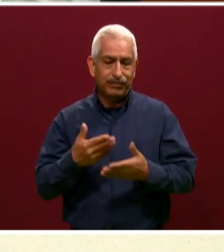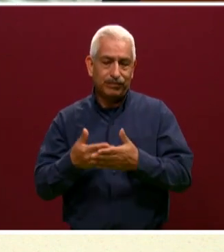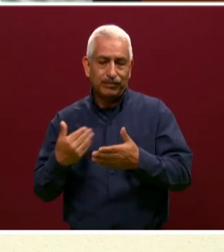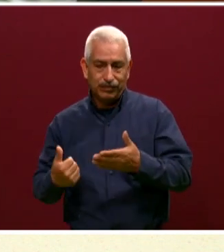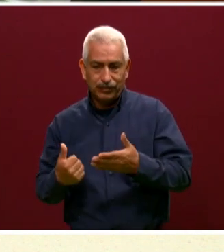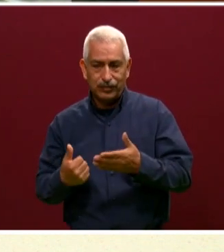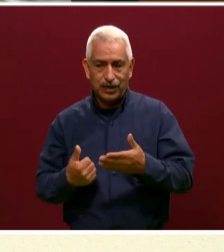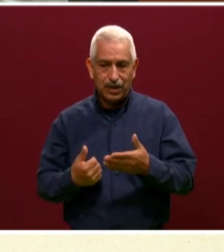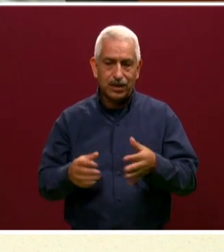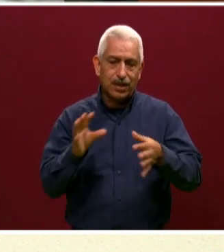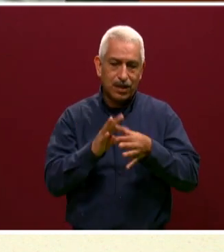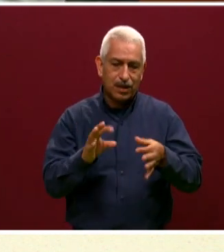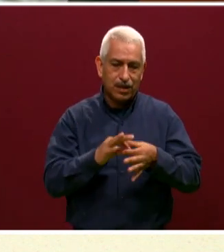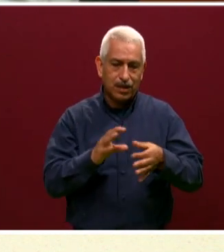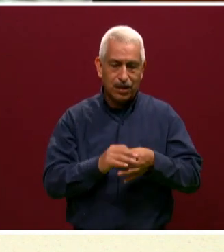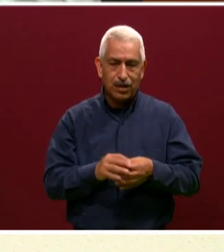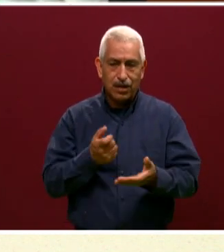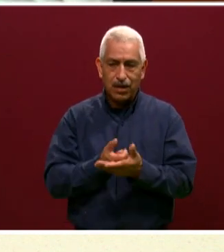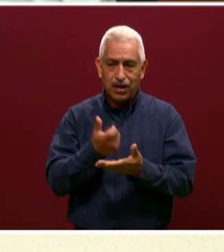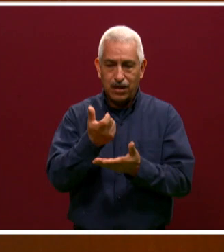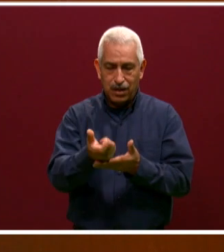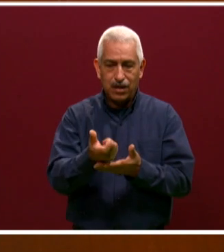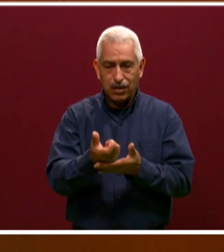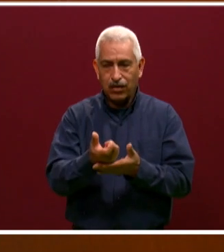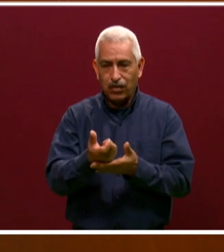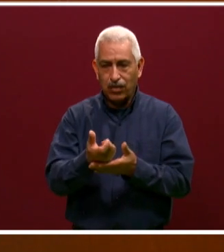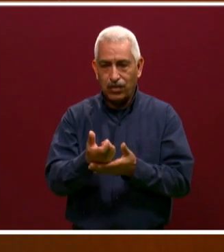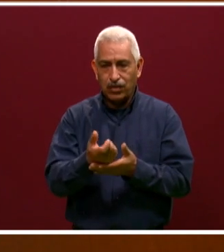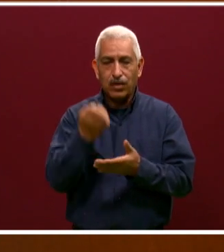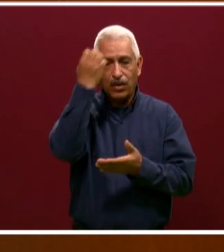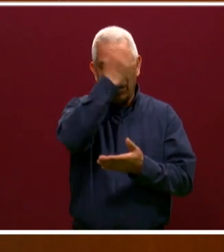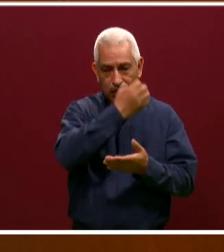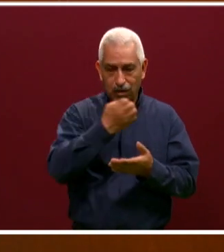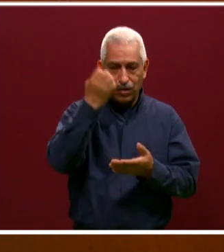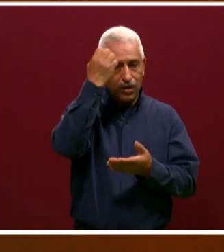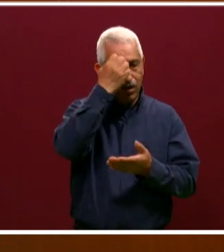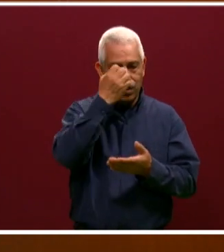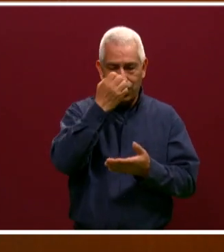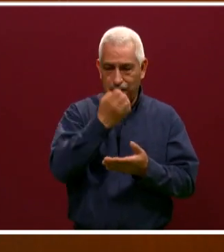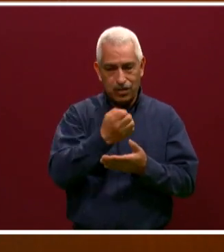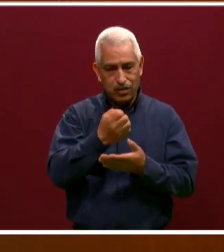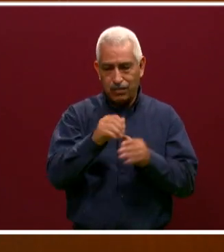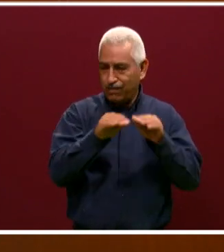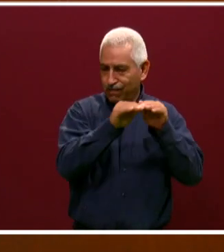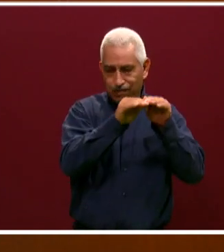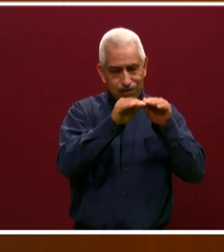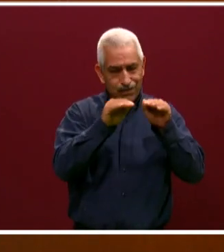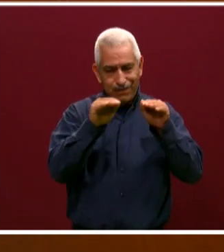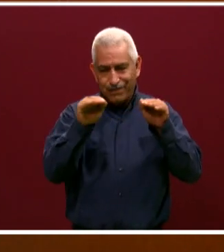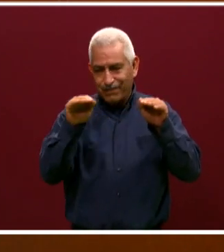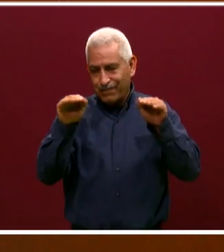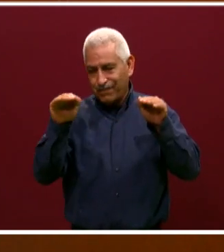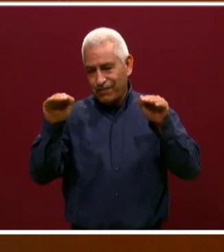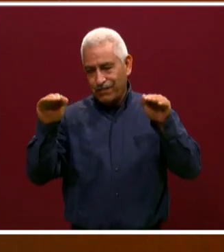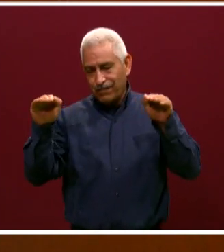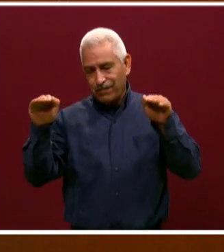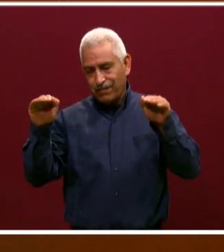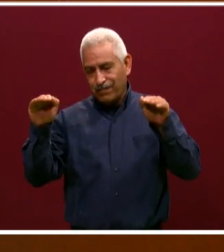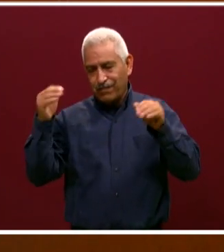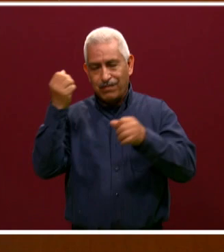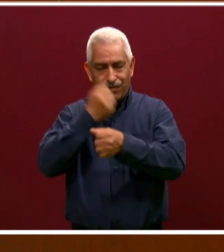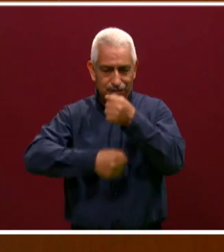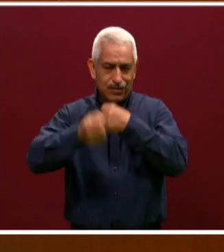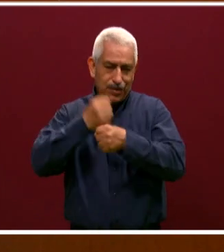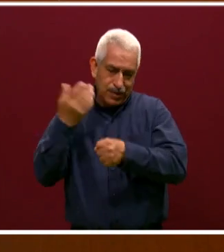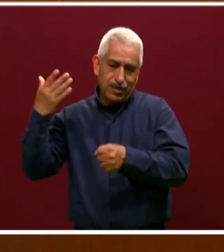El costo de la evaluación diagnóstica se mantiene, no se incrementó. ha tenido incremento. No, este, precisamente para